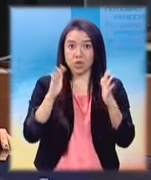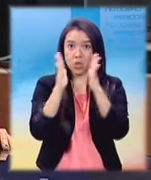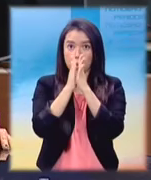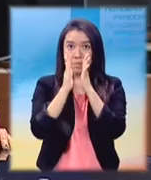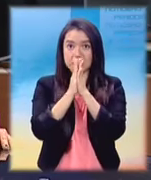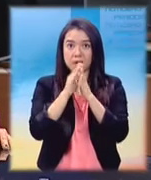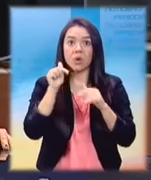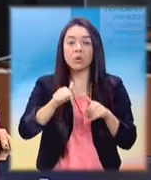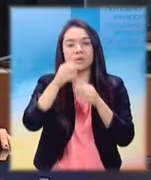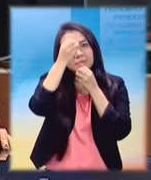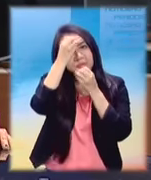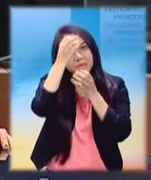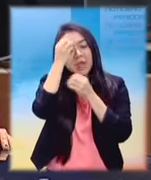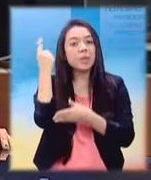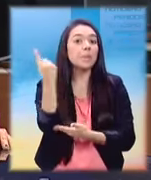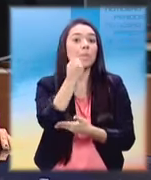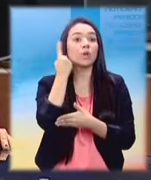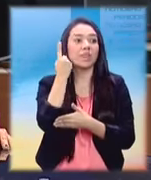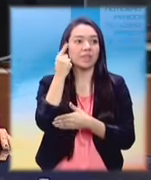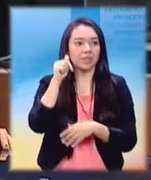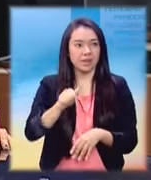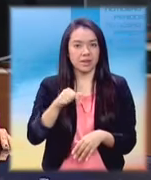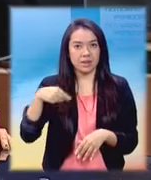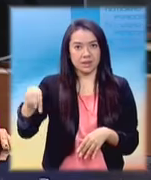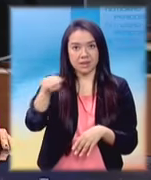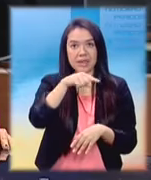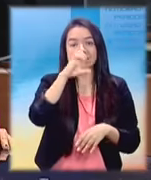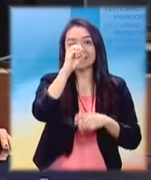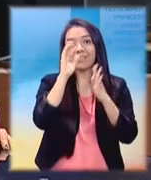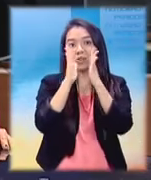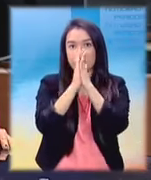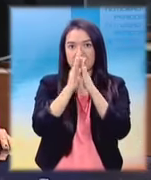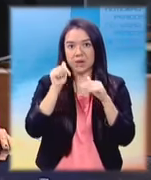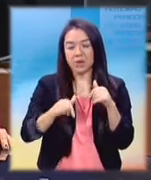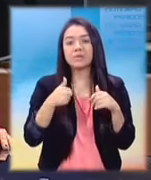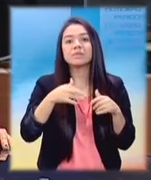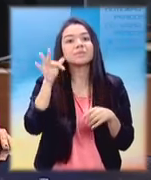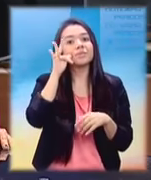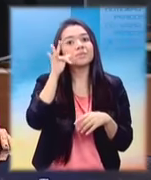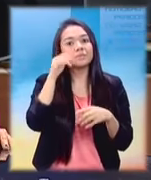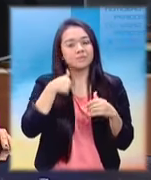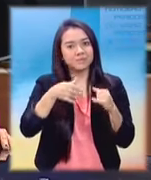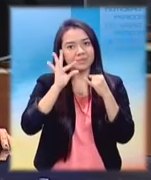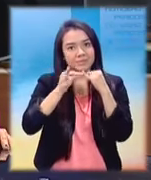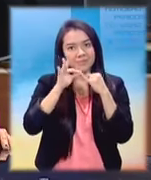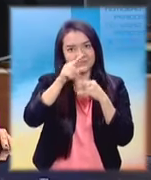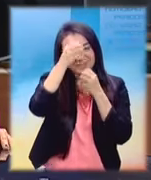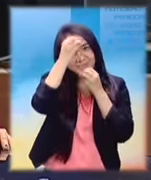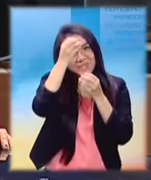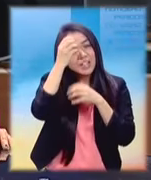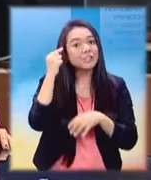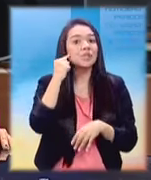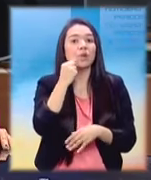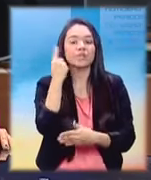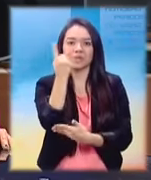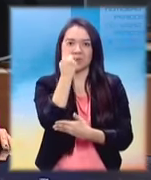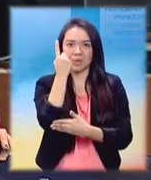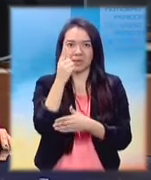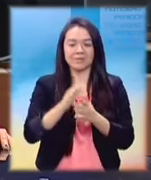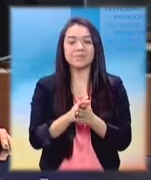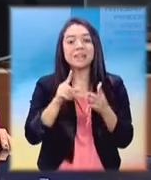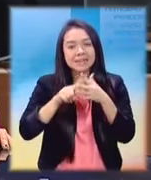de domingo para informarse de lo más importante ocurrido este fin de semana cuando Ticalia Parada traduce al lenguaje de señas.